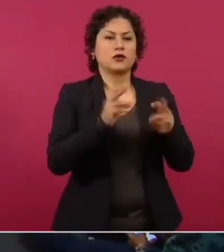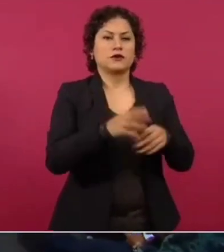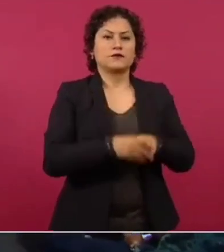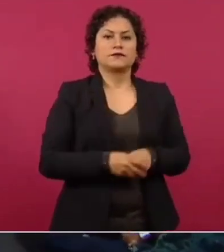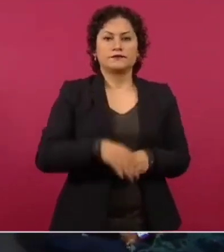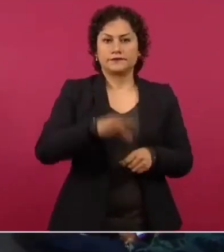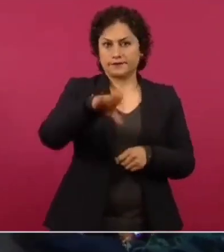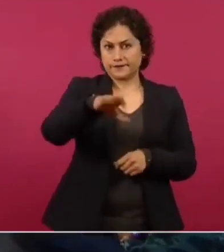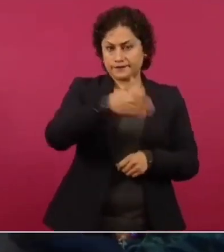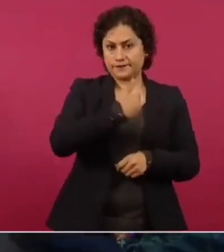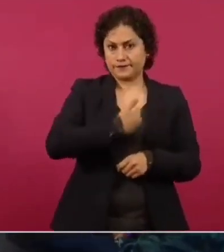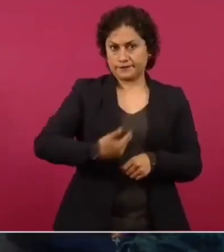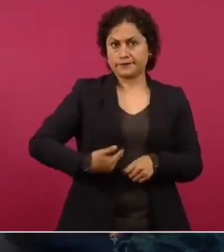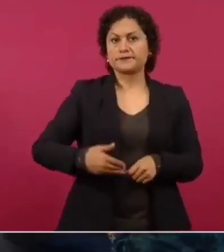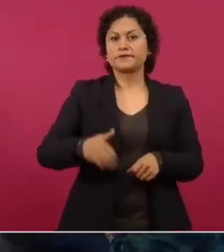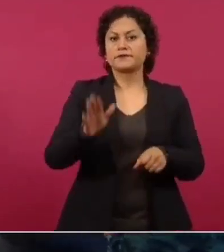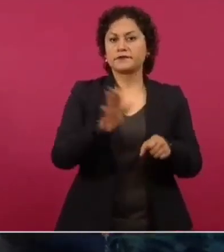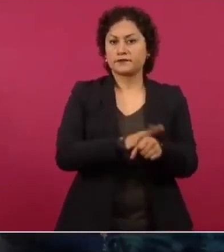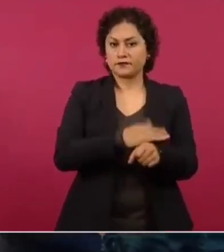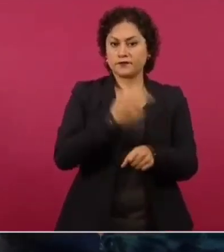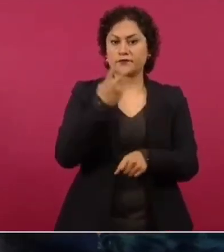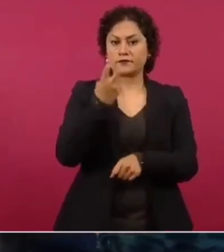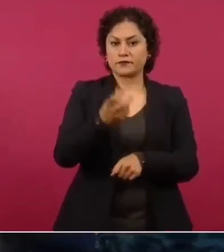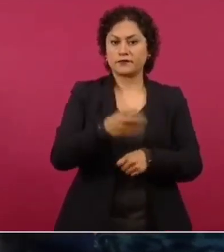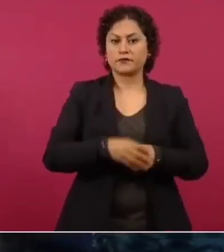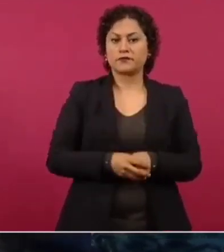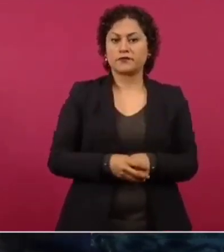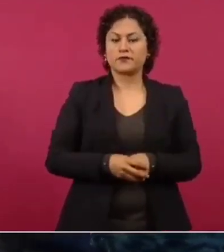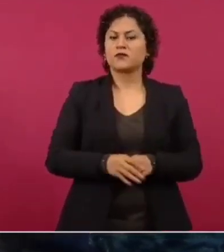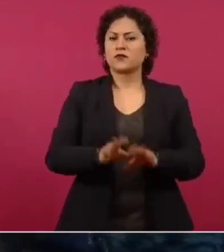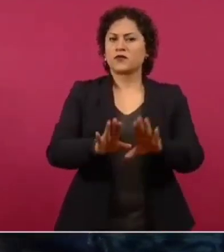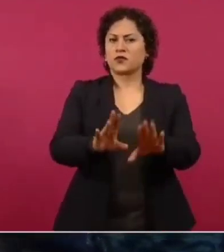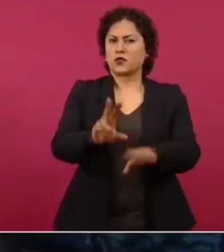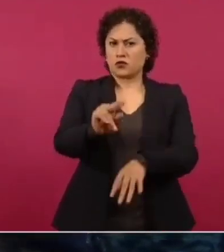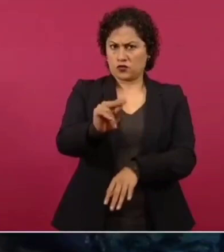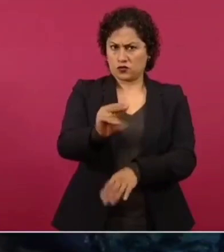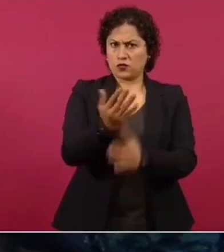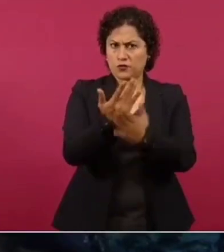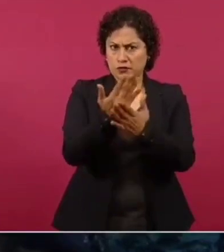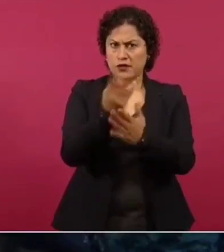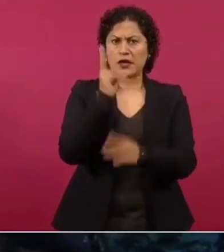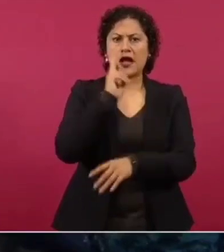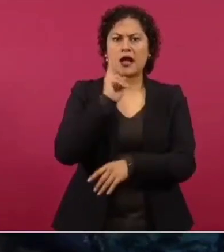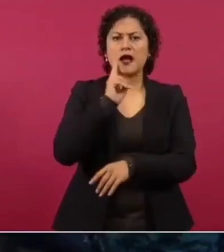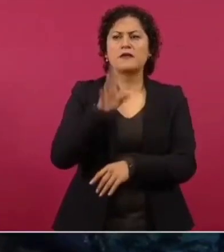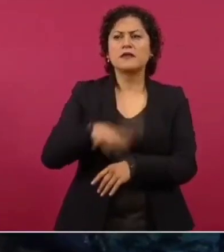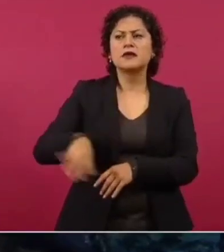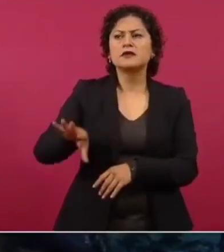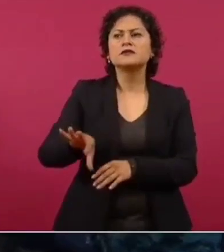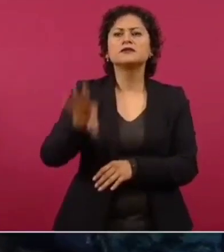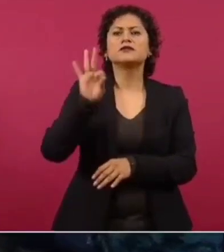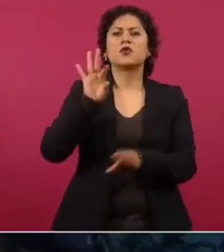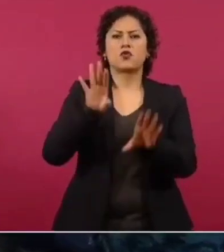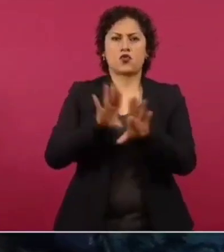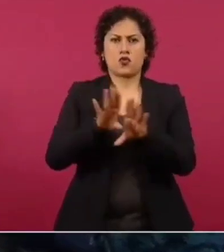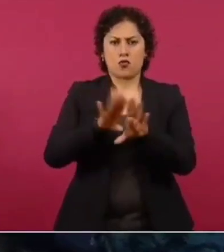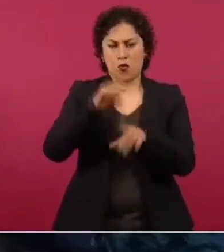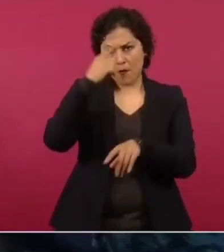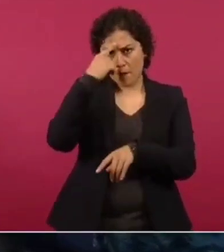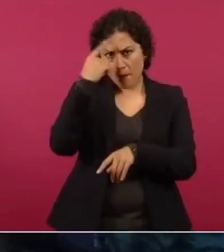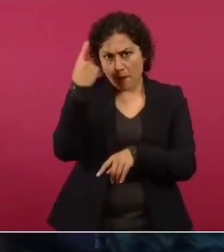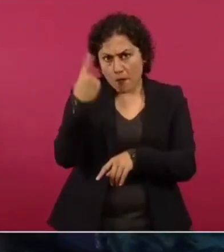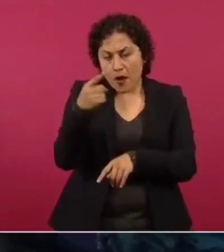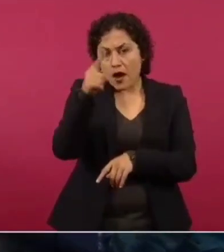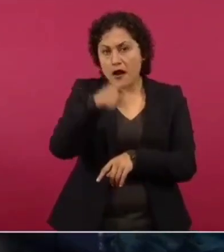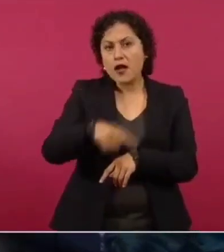presidente, precisamente justo sobre este tema… Vamos a ver cómo lo manejaron, para que vean lo que es